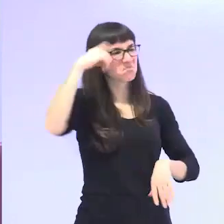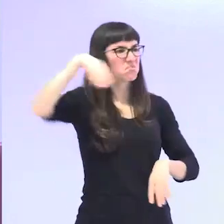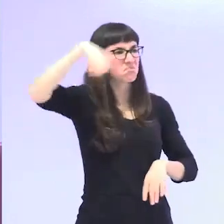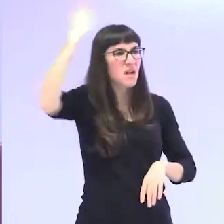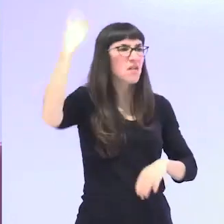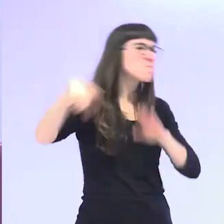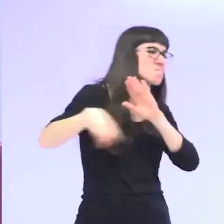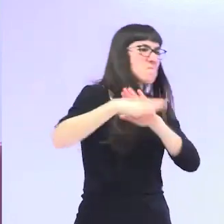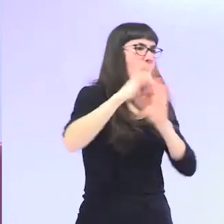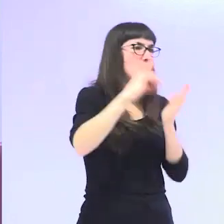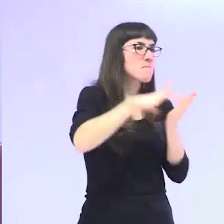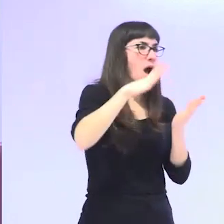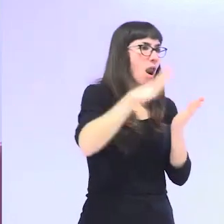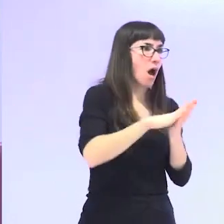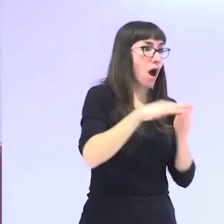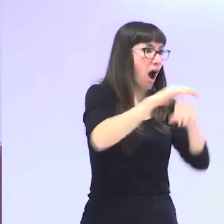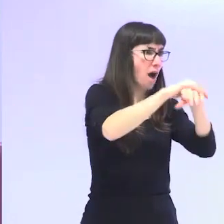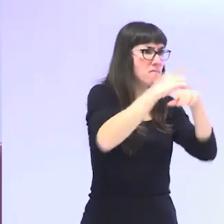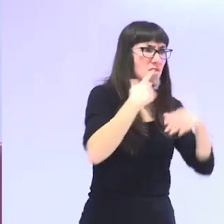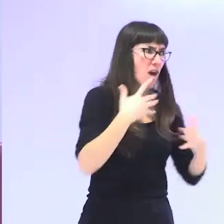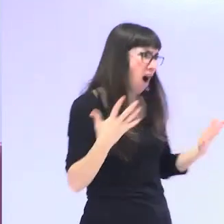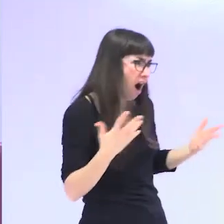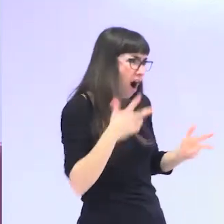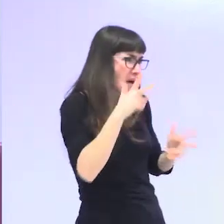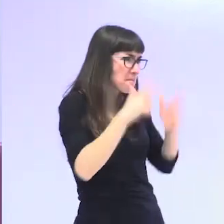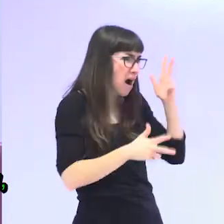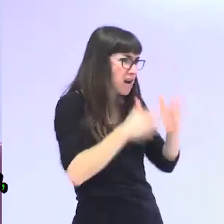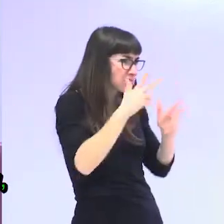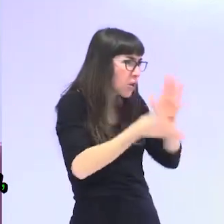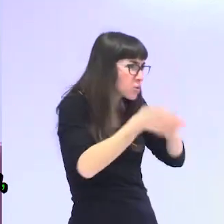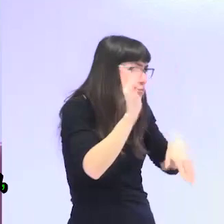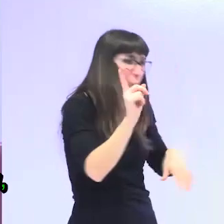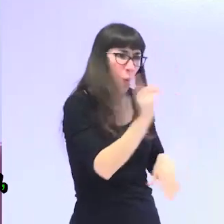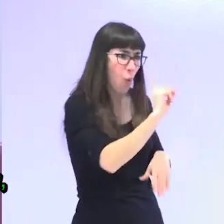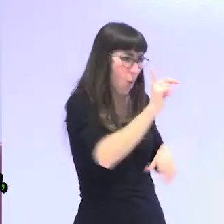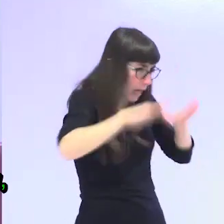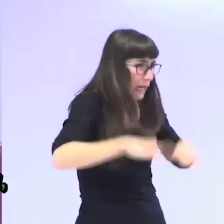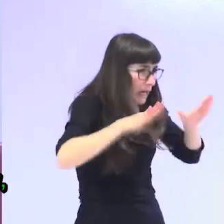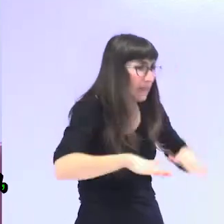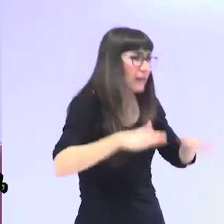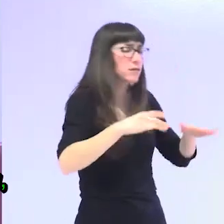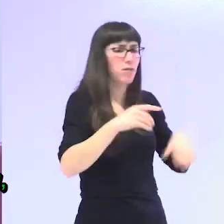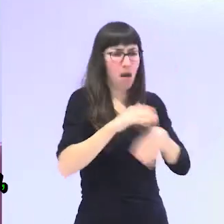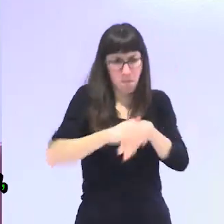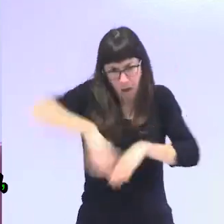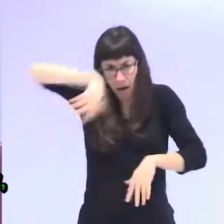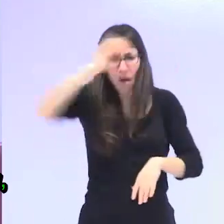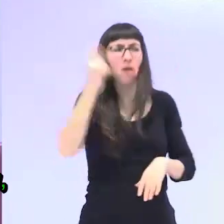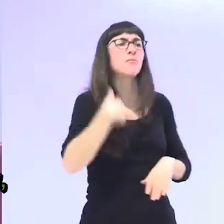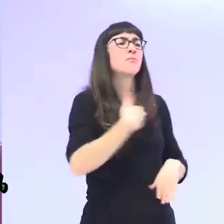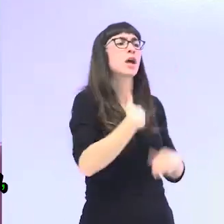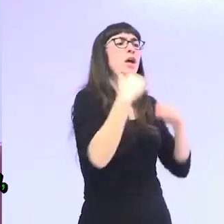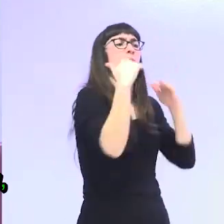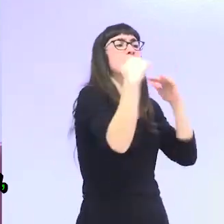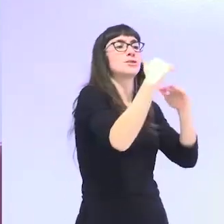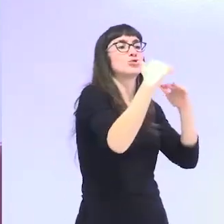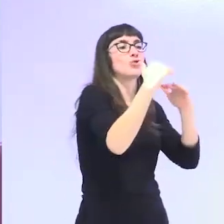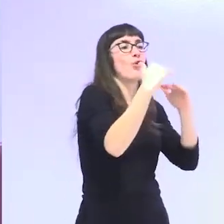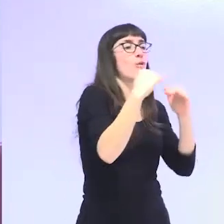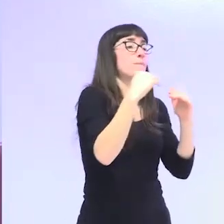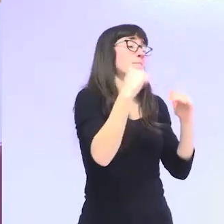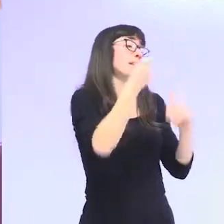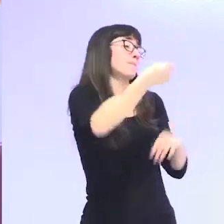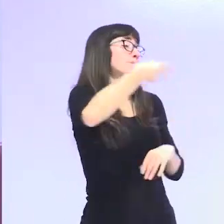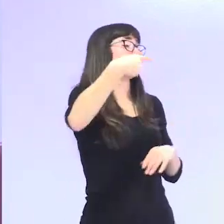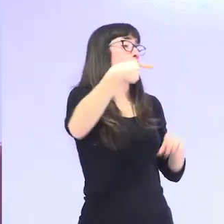pero ¿cómo te vas a ir? del País Vasco que es donde mejor se vive decía ella sí, sí pero es que me voy a un co-house que es una vivienda colaborativa con